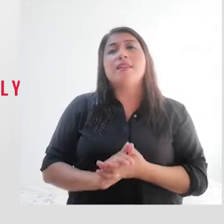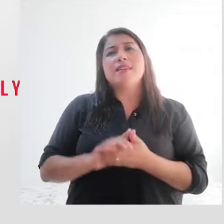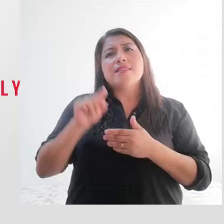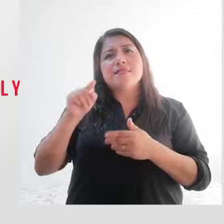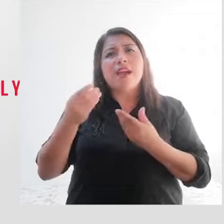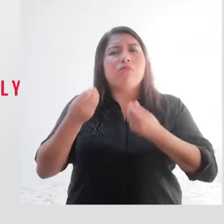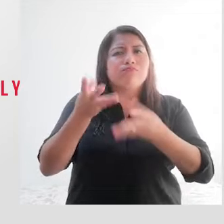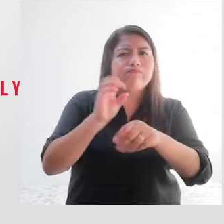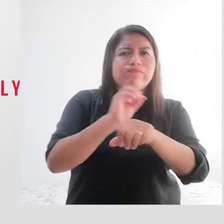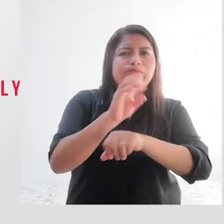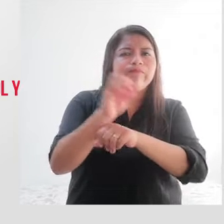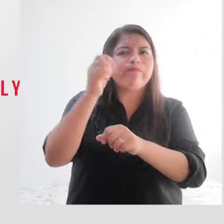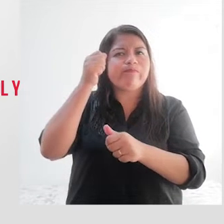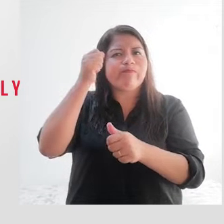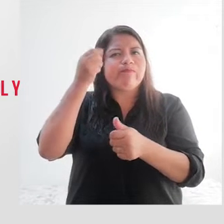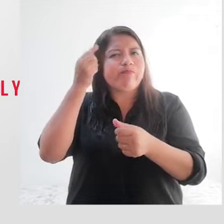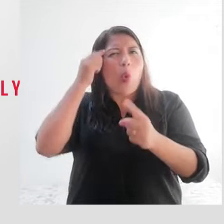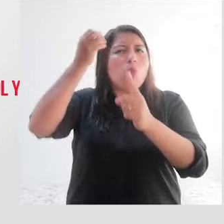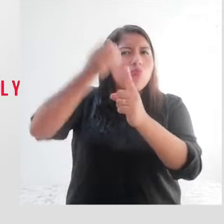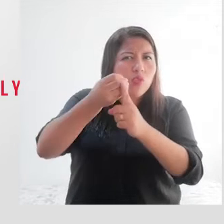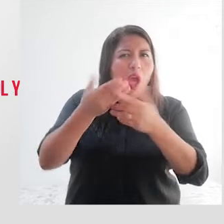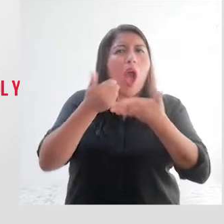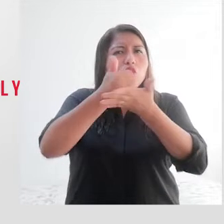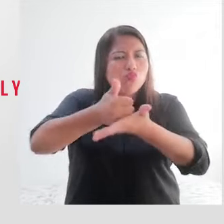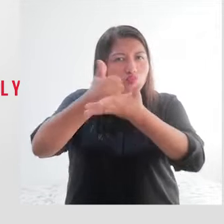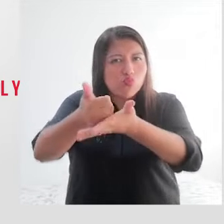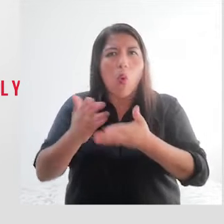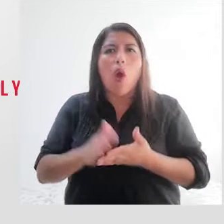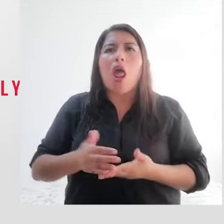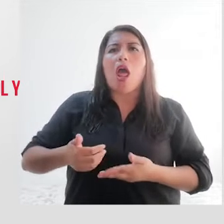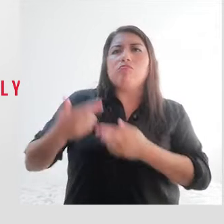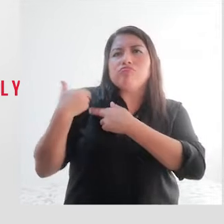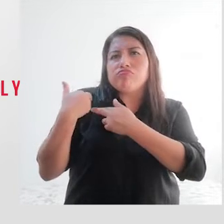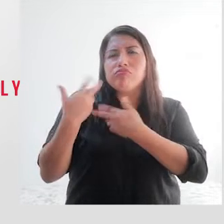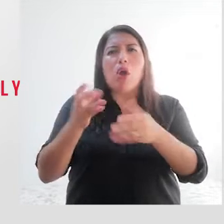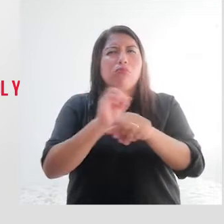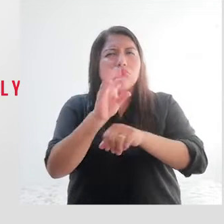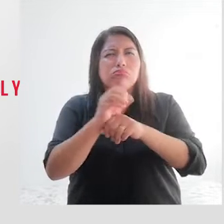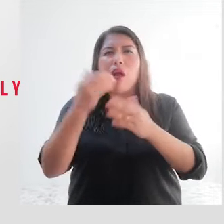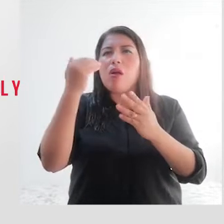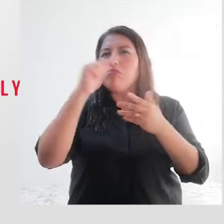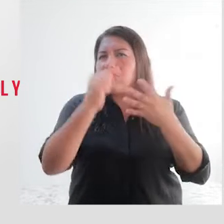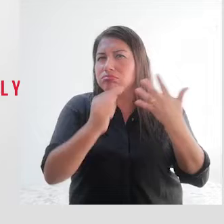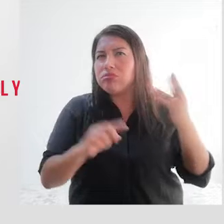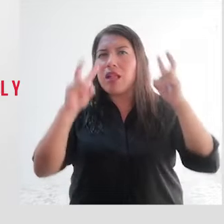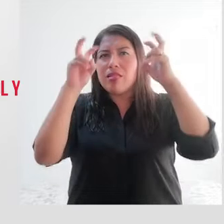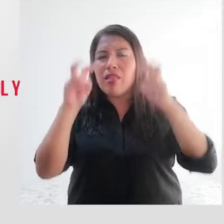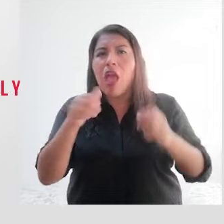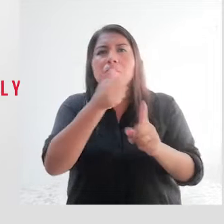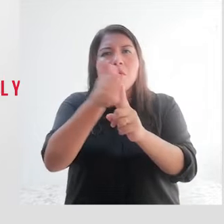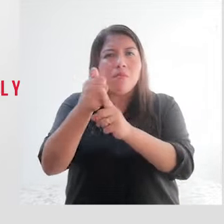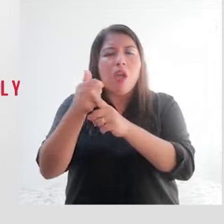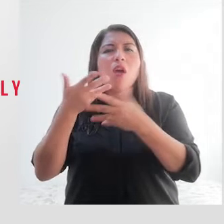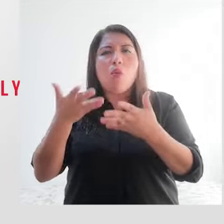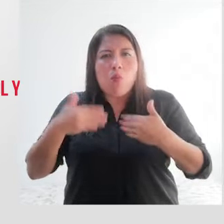empoderarlas a través de asesorías, acompañamiento, mentorías, negocios o emprendimientos lideradas